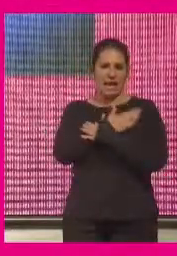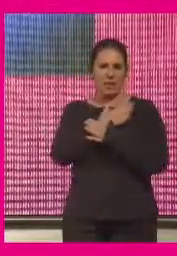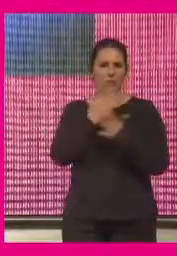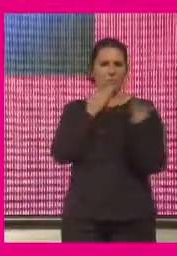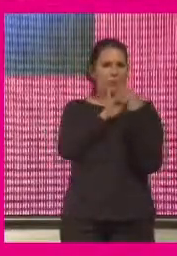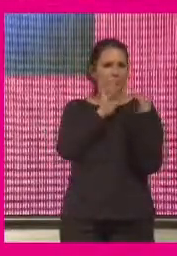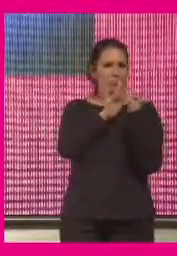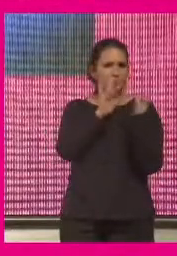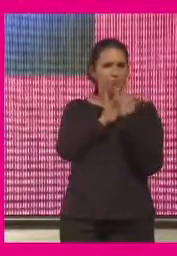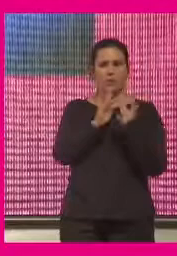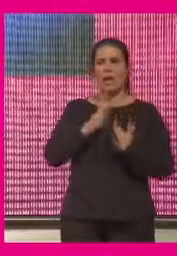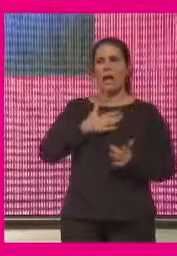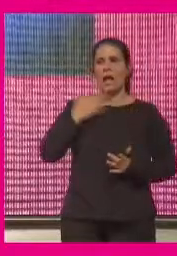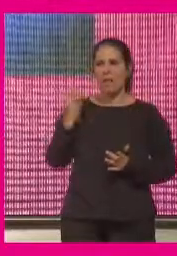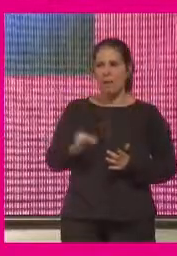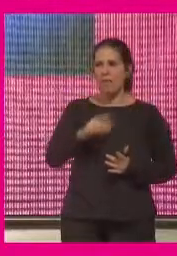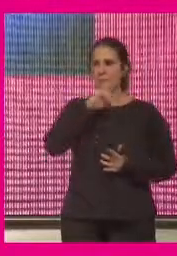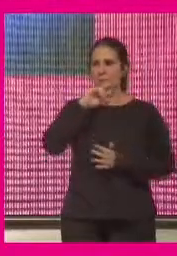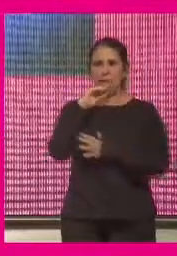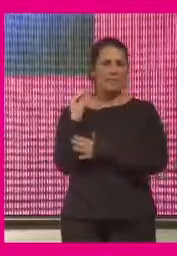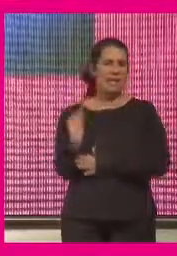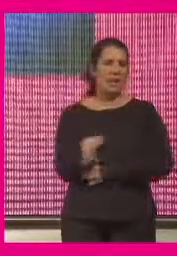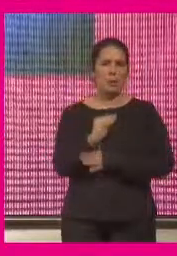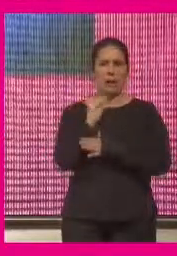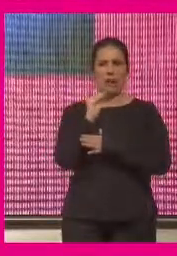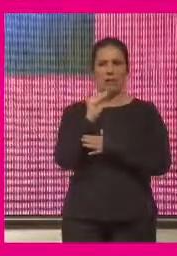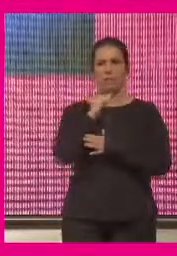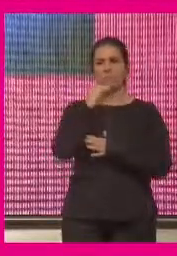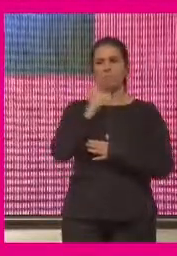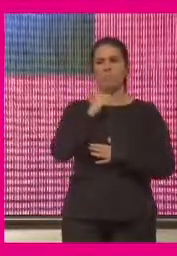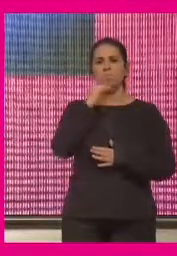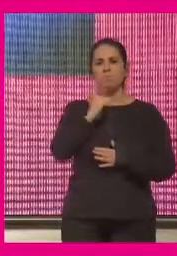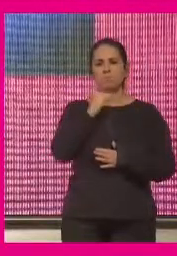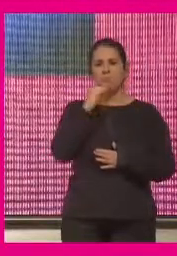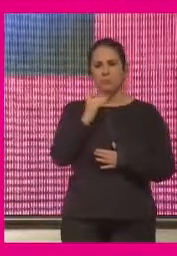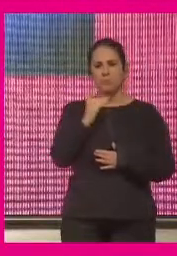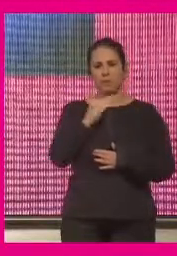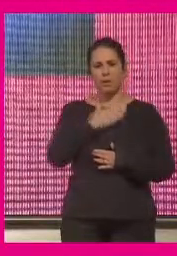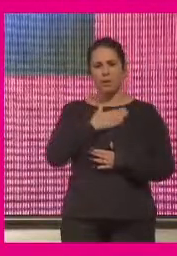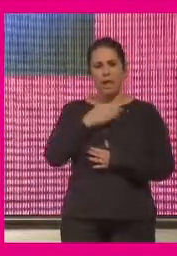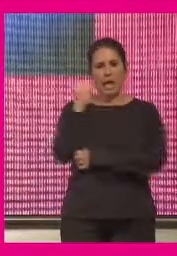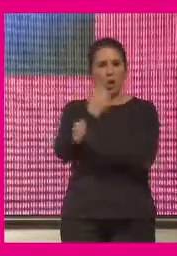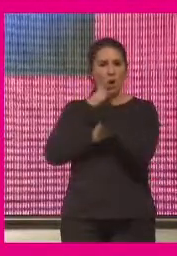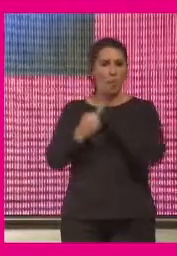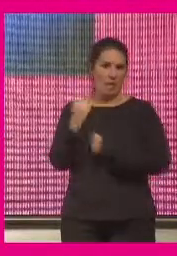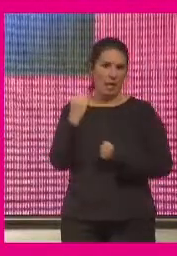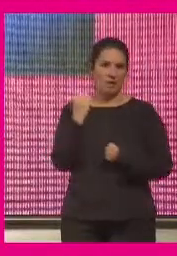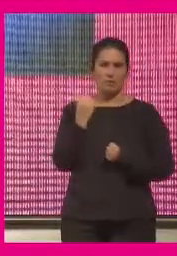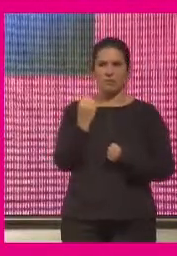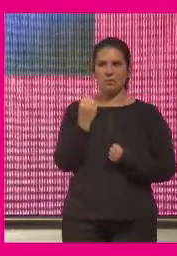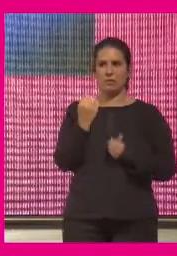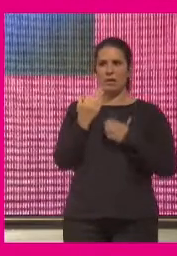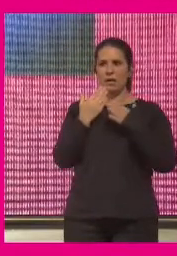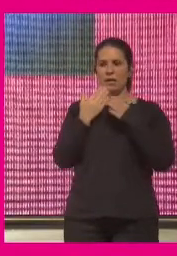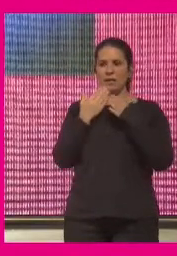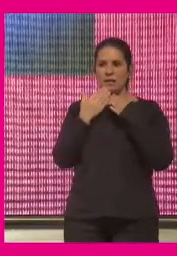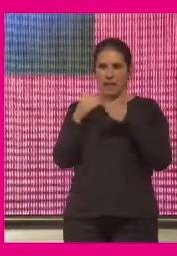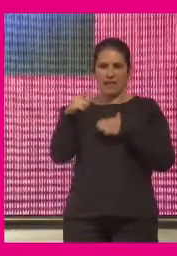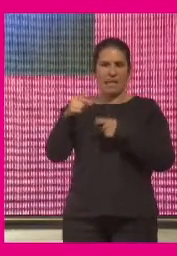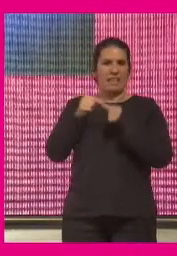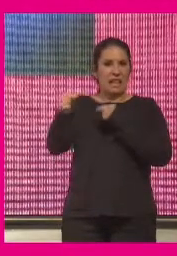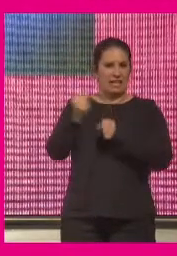lado hemos sido capaces de preservar una cierta latencia de nuestro tejido económico a través del teletrabajo